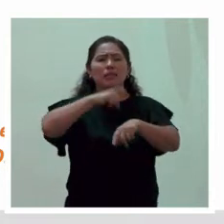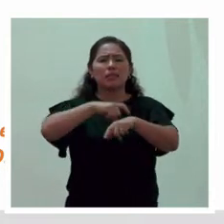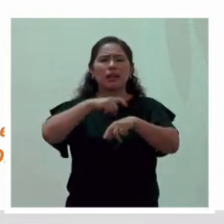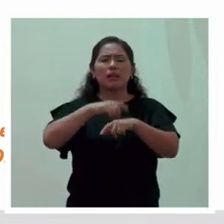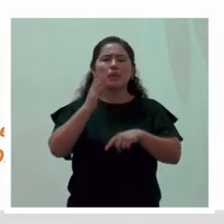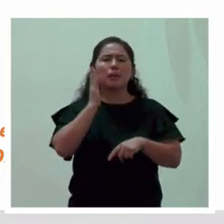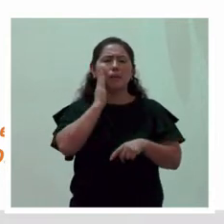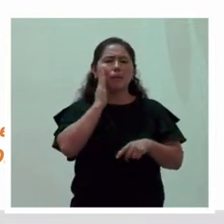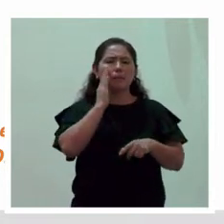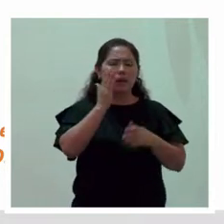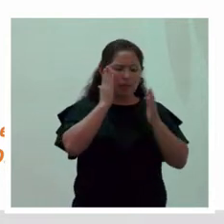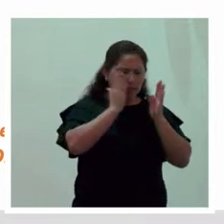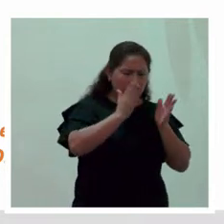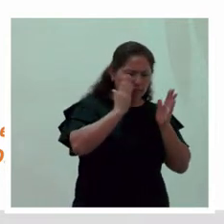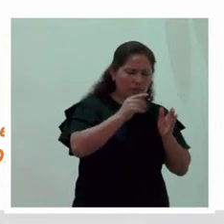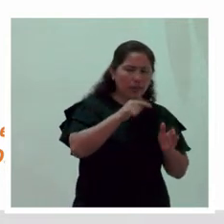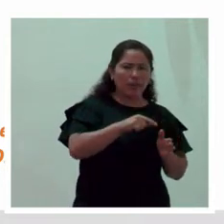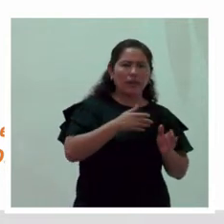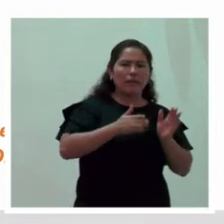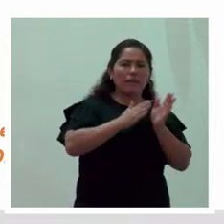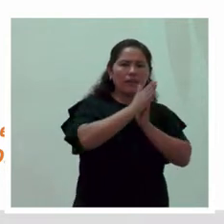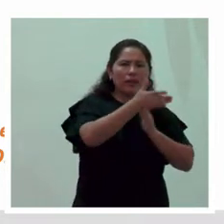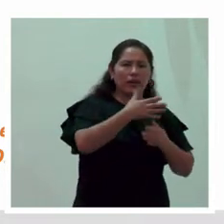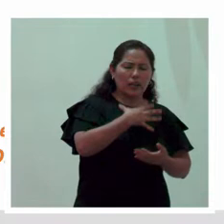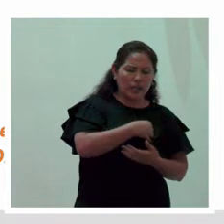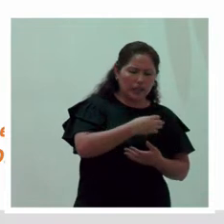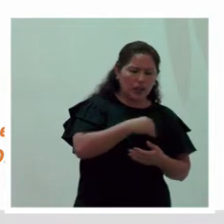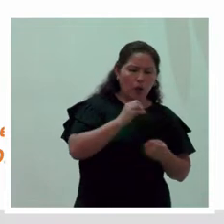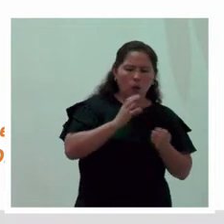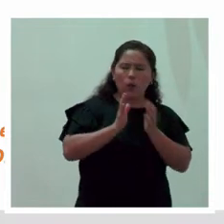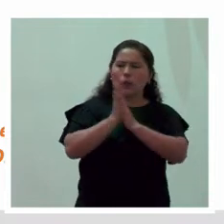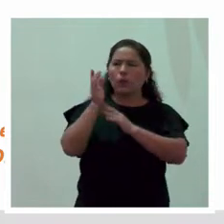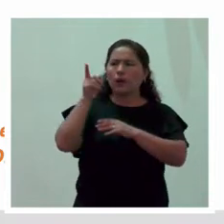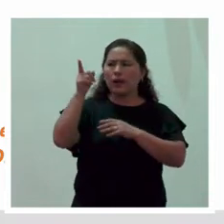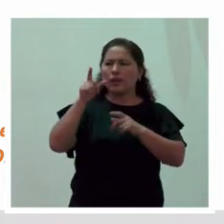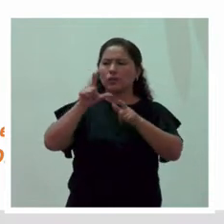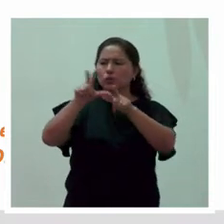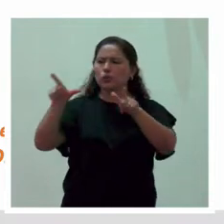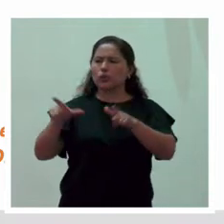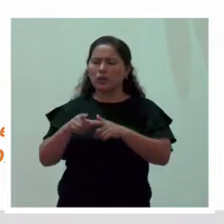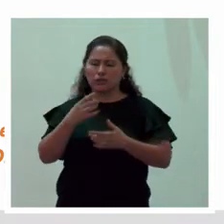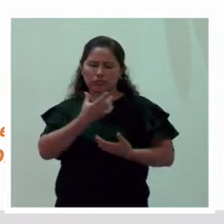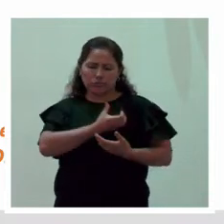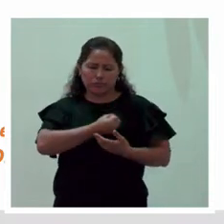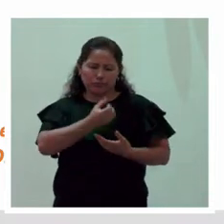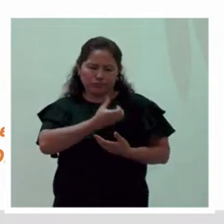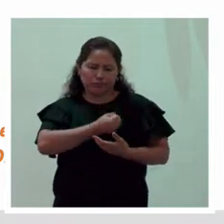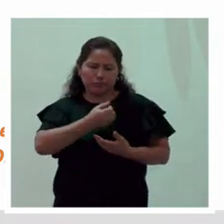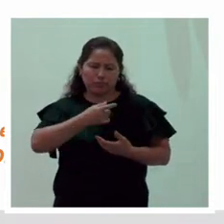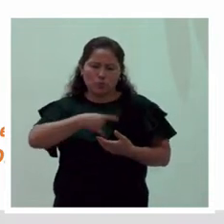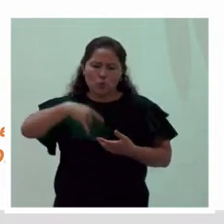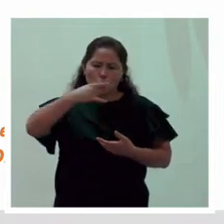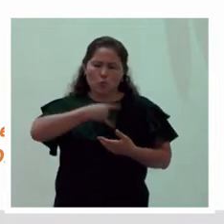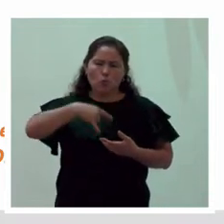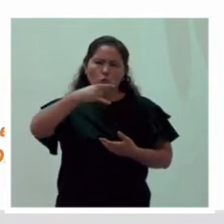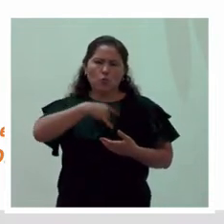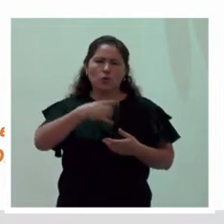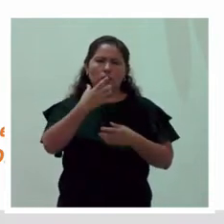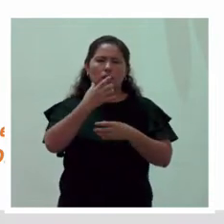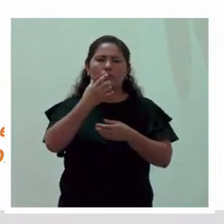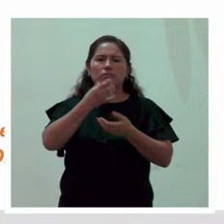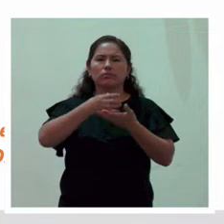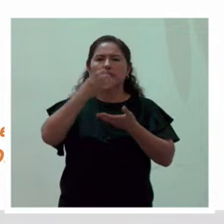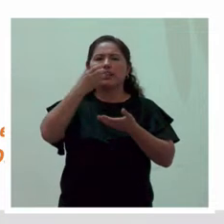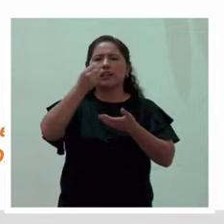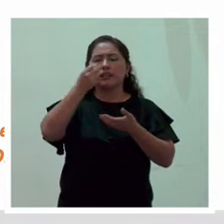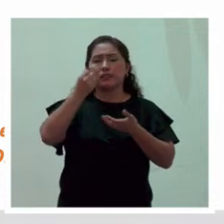la madre le dedica a ir a lactario para extraerse la leche materna. En lactario no voy a profundizar mucho porque la siguiente